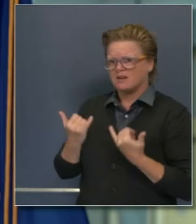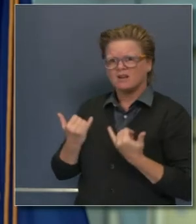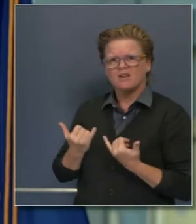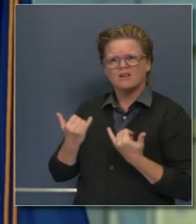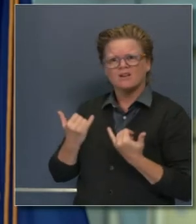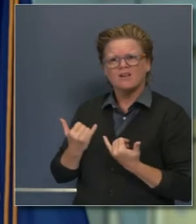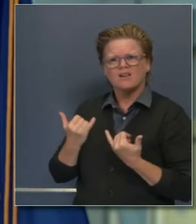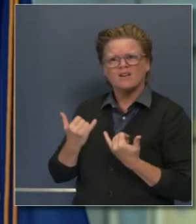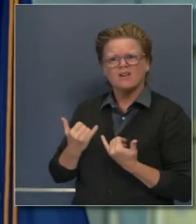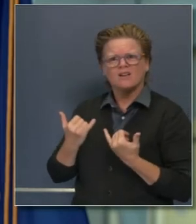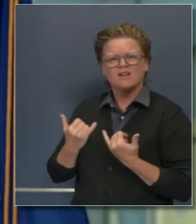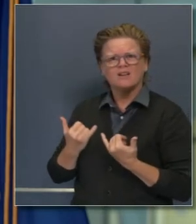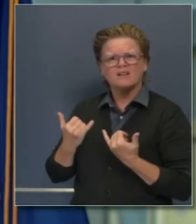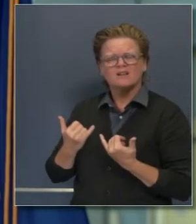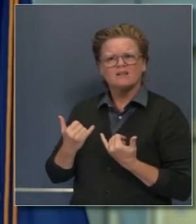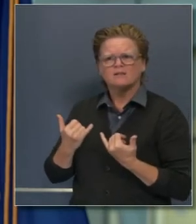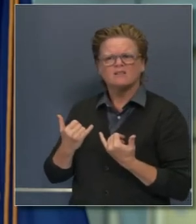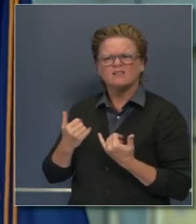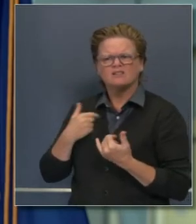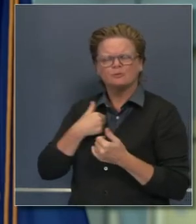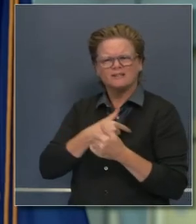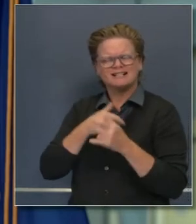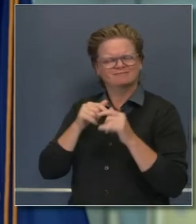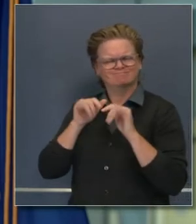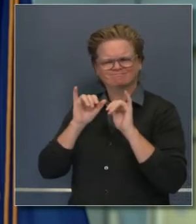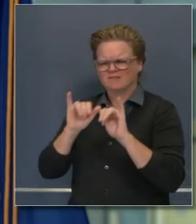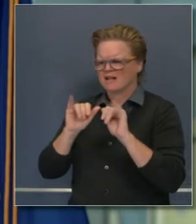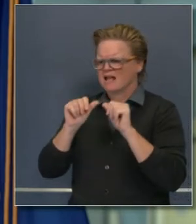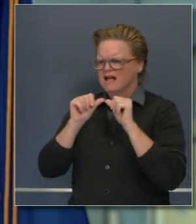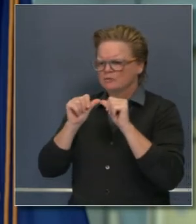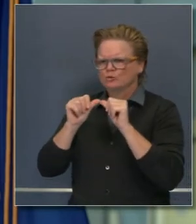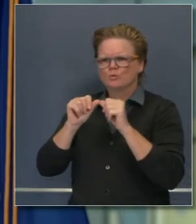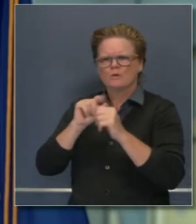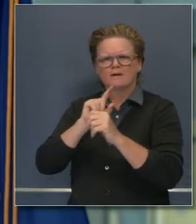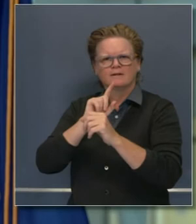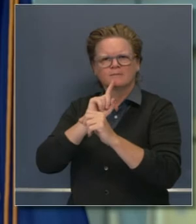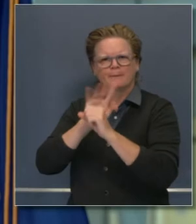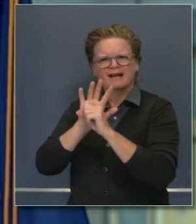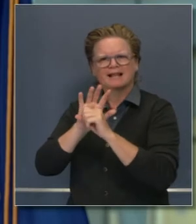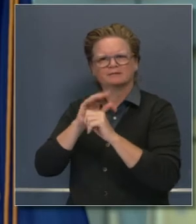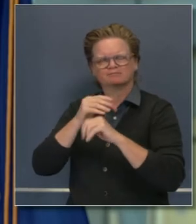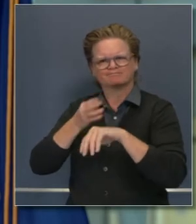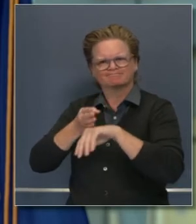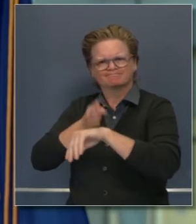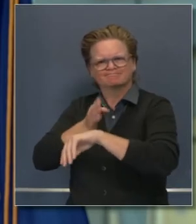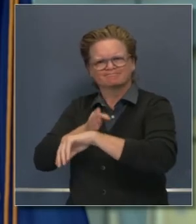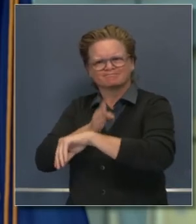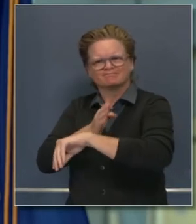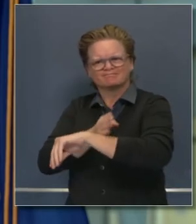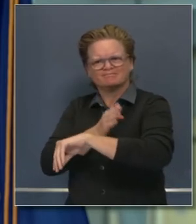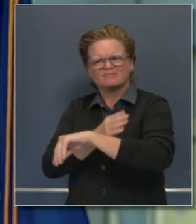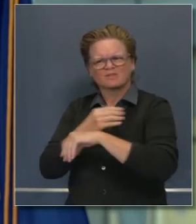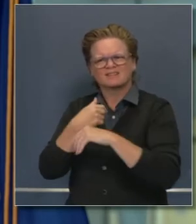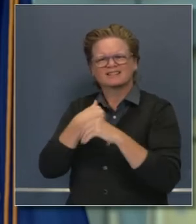proceso seguimos avanzándolo, pero estamos aprovechándonos de toda la información